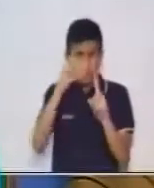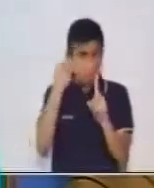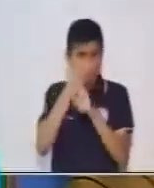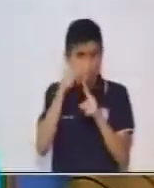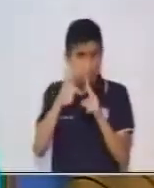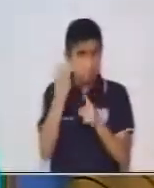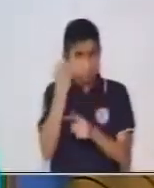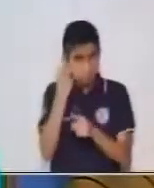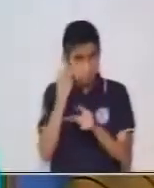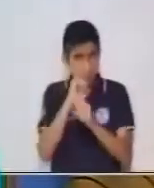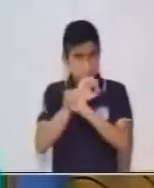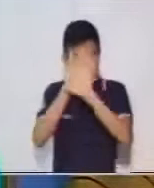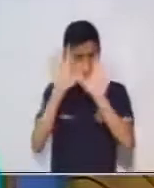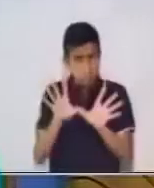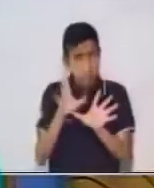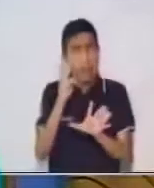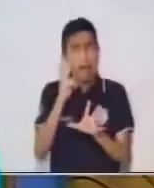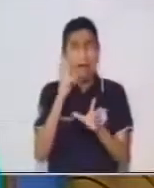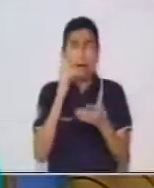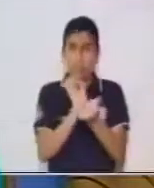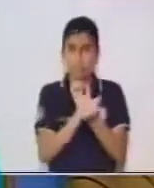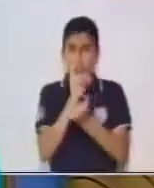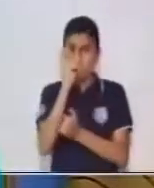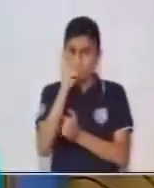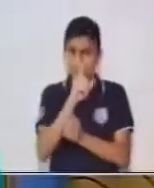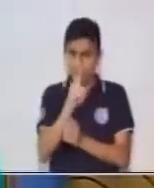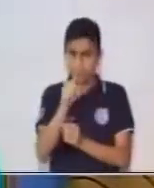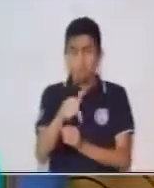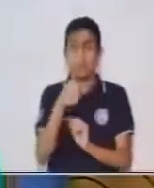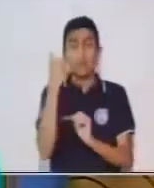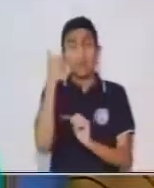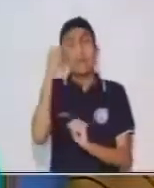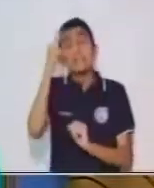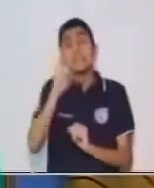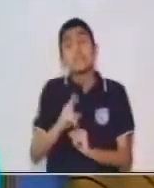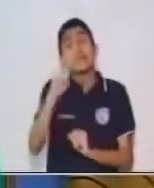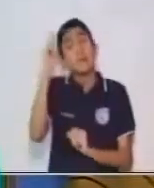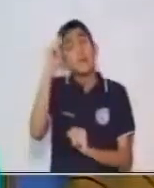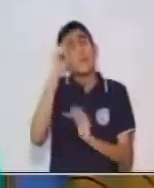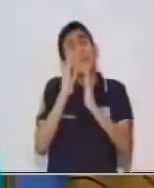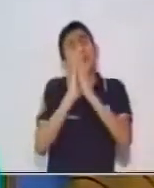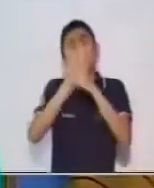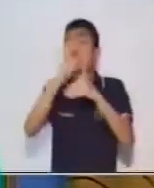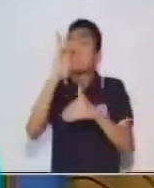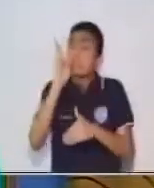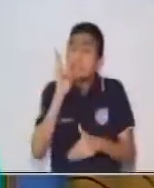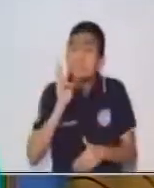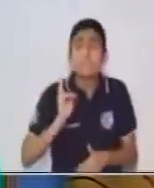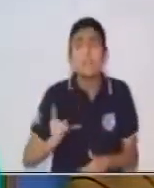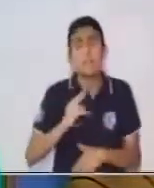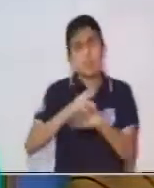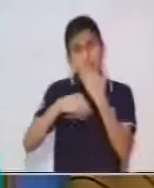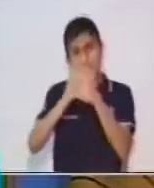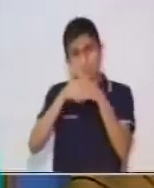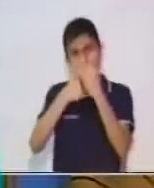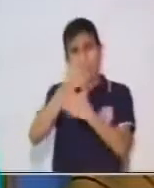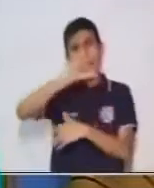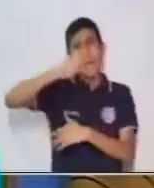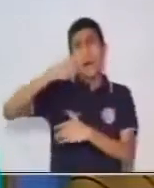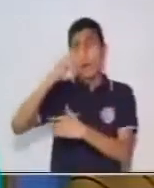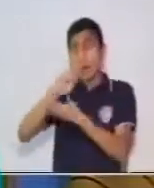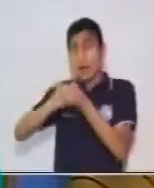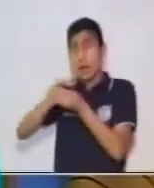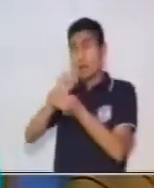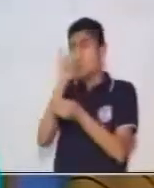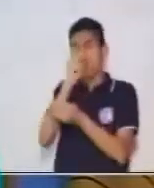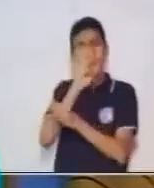del verbo y espero que así sea. Por lo tanto entonces siempre recuerdo que laven ustedes constantemente sus manos con agua y con jabón